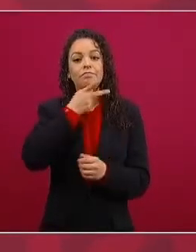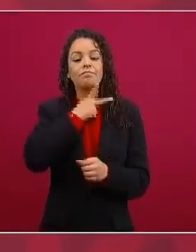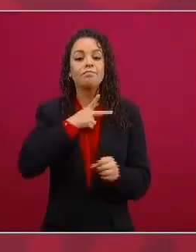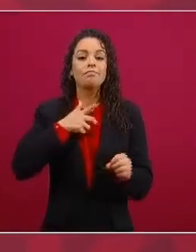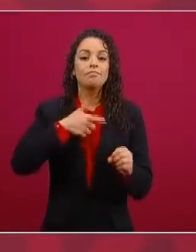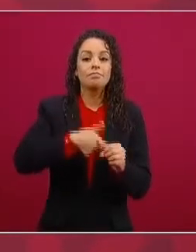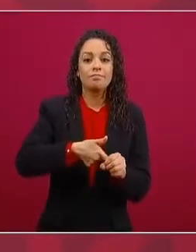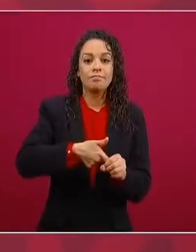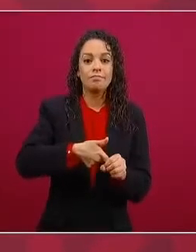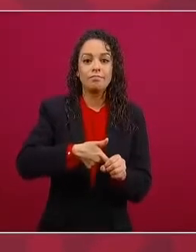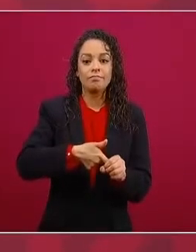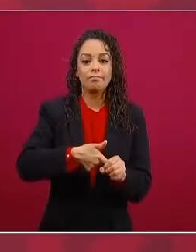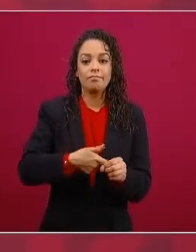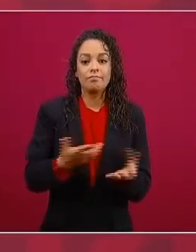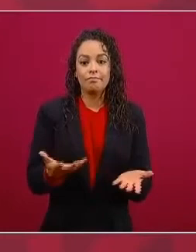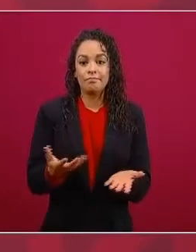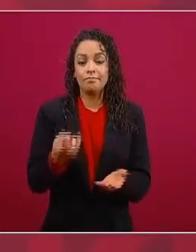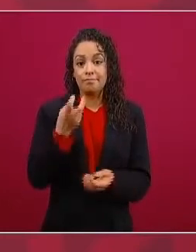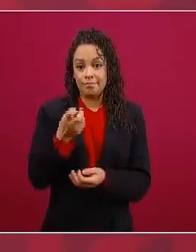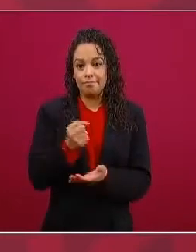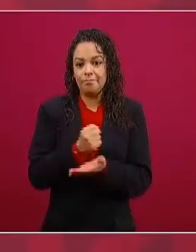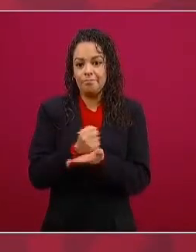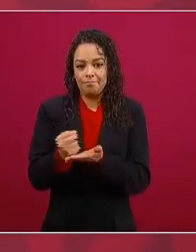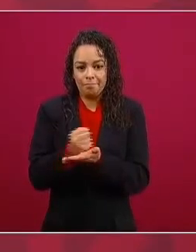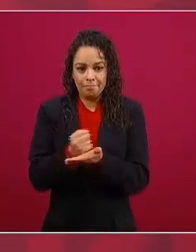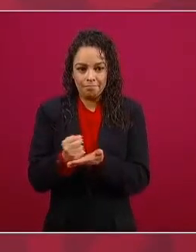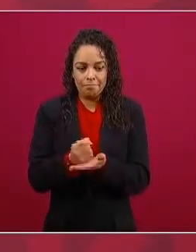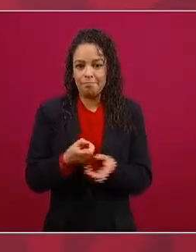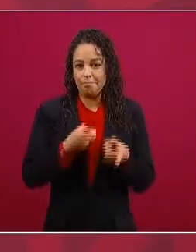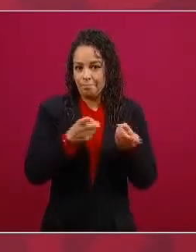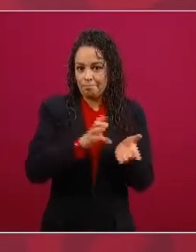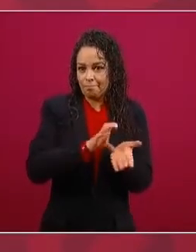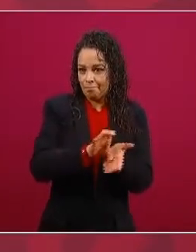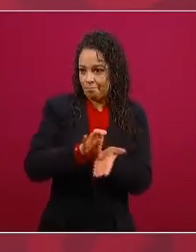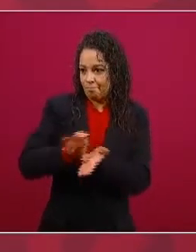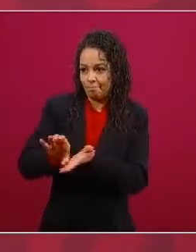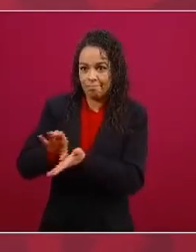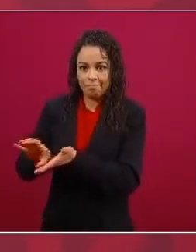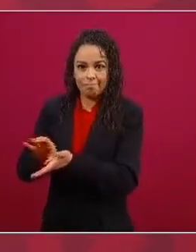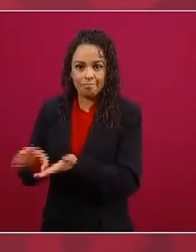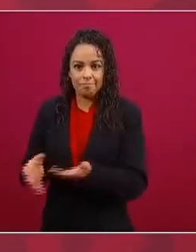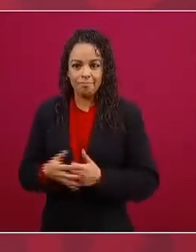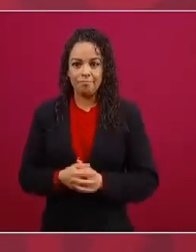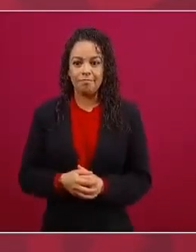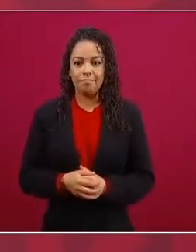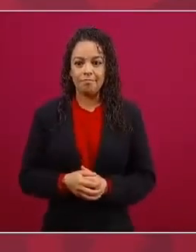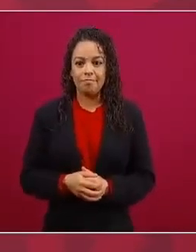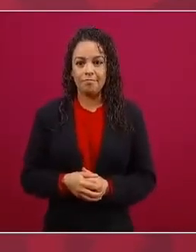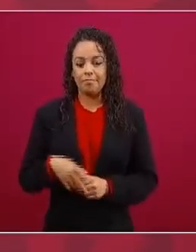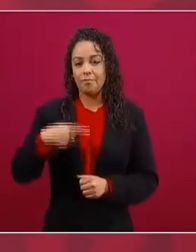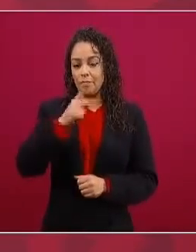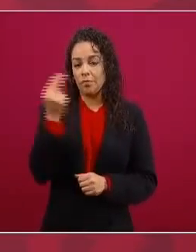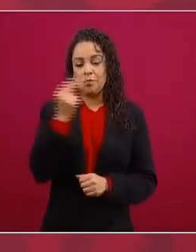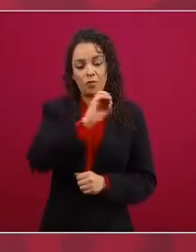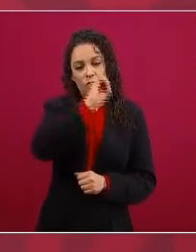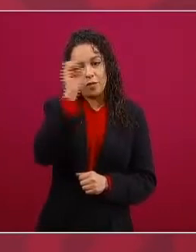darnos los créditos desde luego con carta de intención